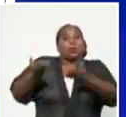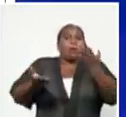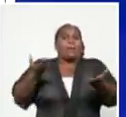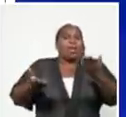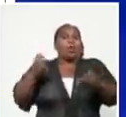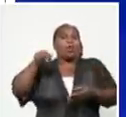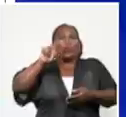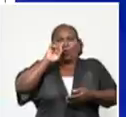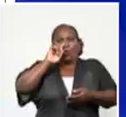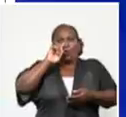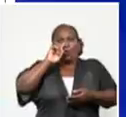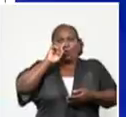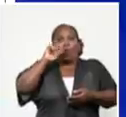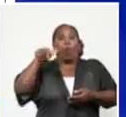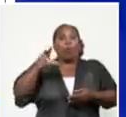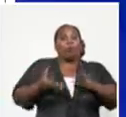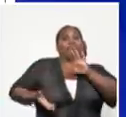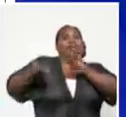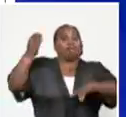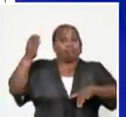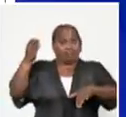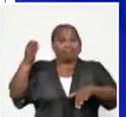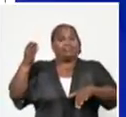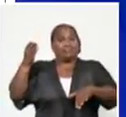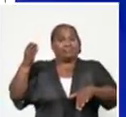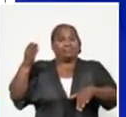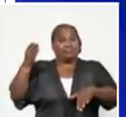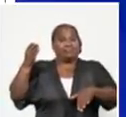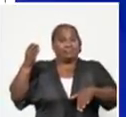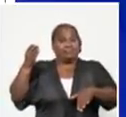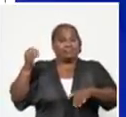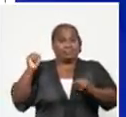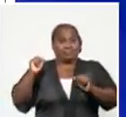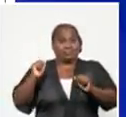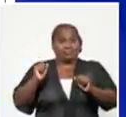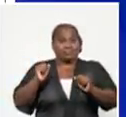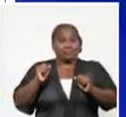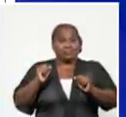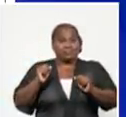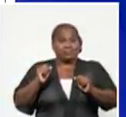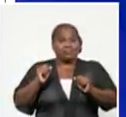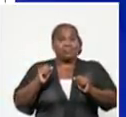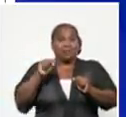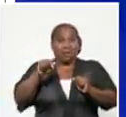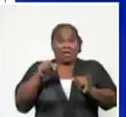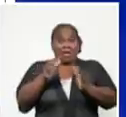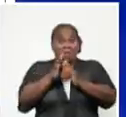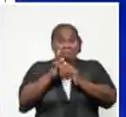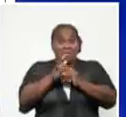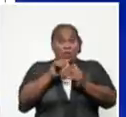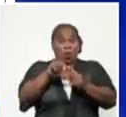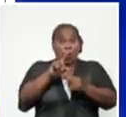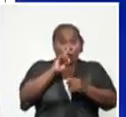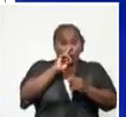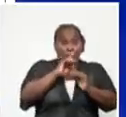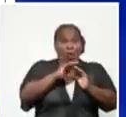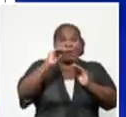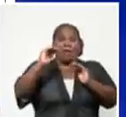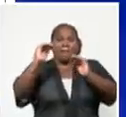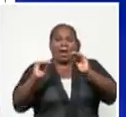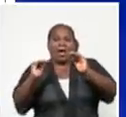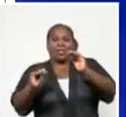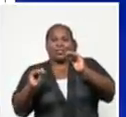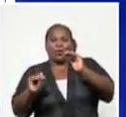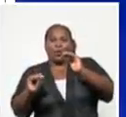que había sido el mes posterior a mayo, que había venido bajando el número de casos confirmados.